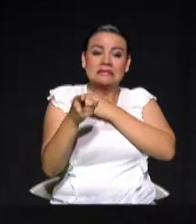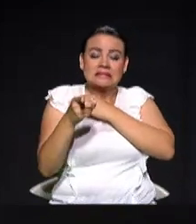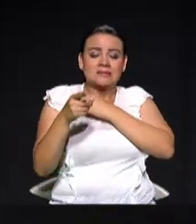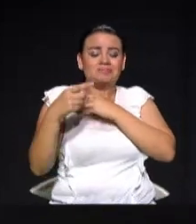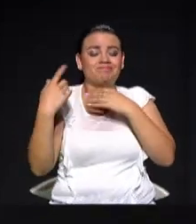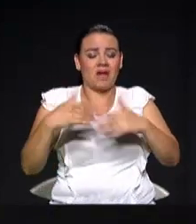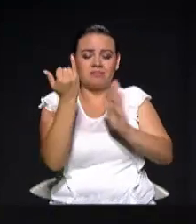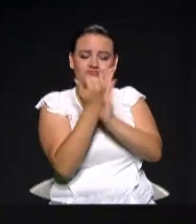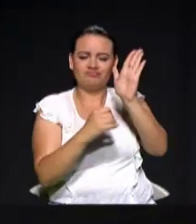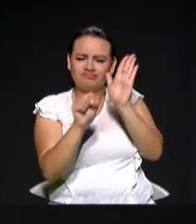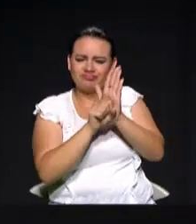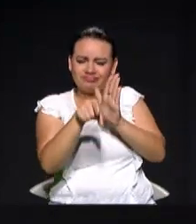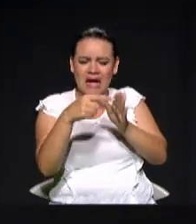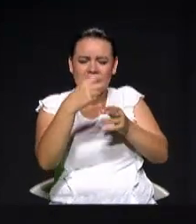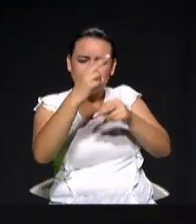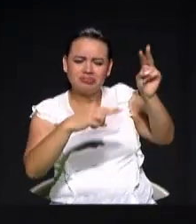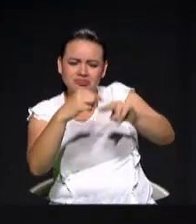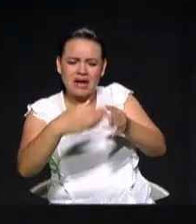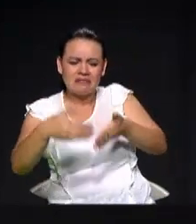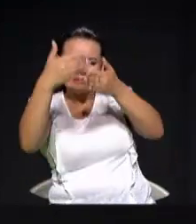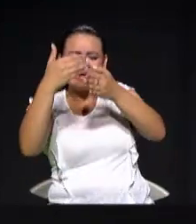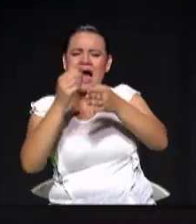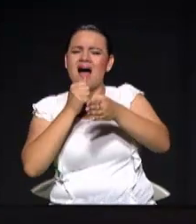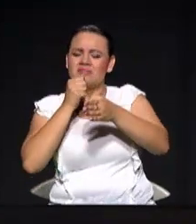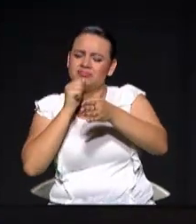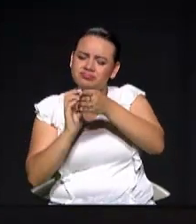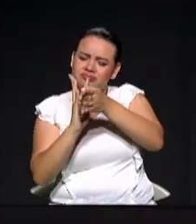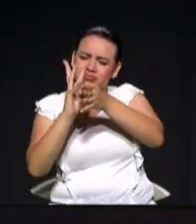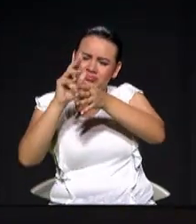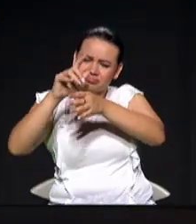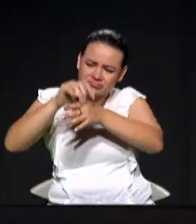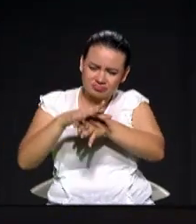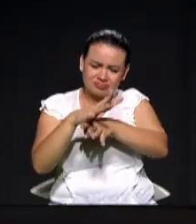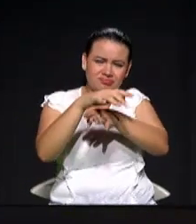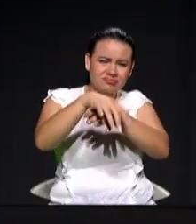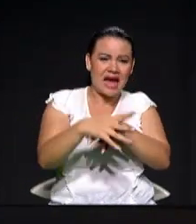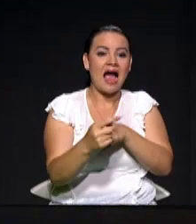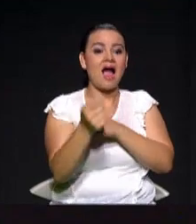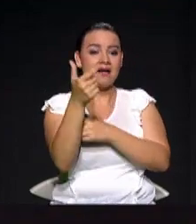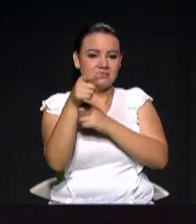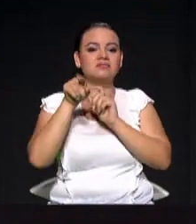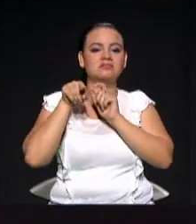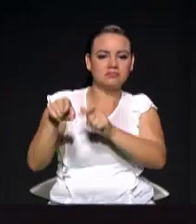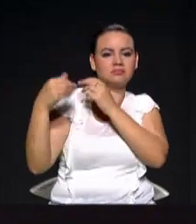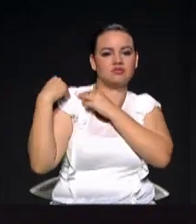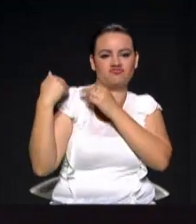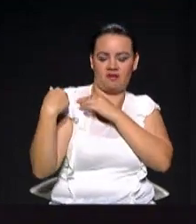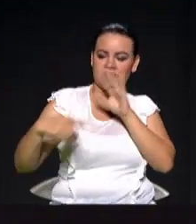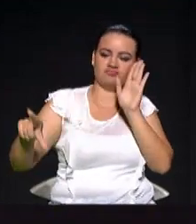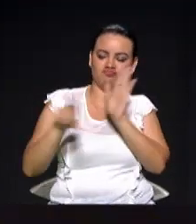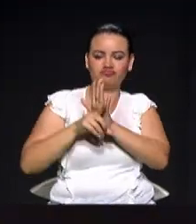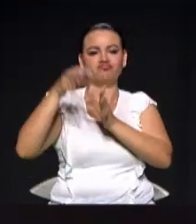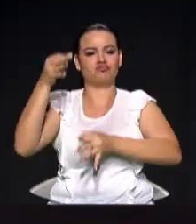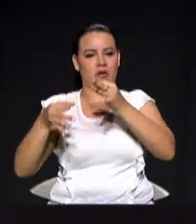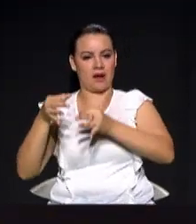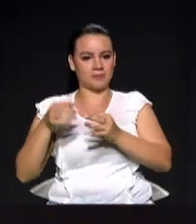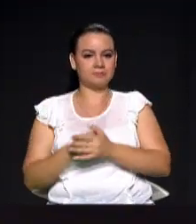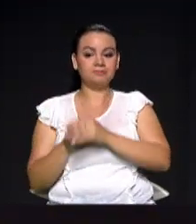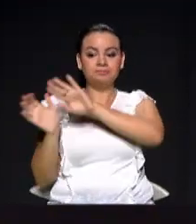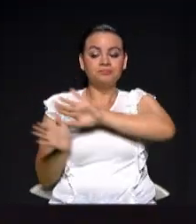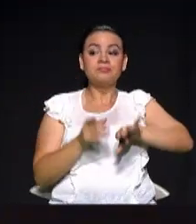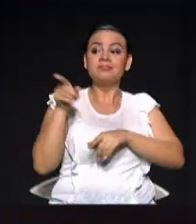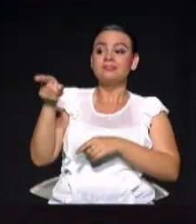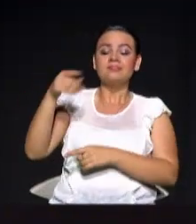con este aspecto de Hidroituango. Candidato Víctor Correa. Bueno, el talante de un pueblo y sus